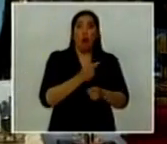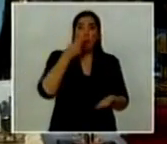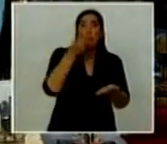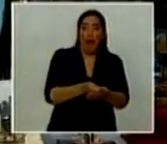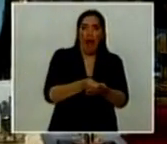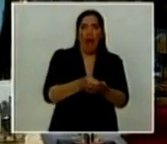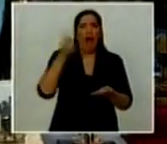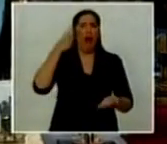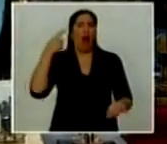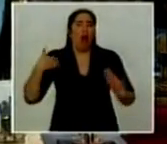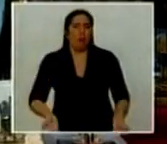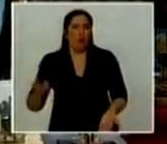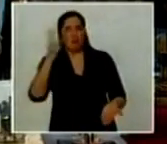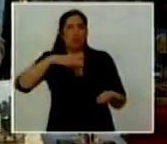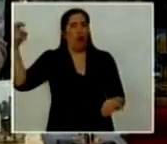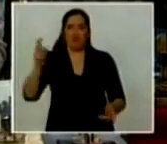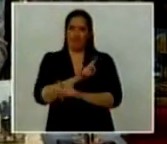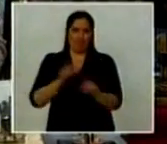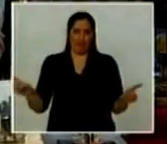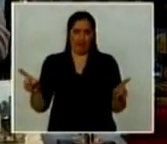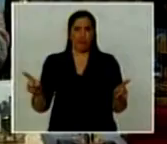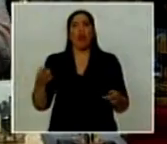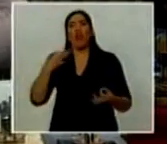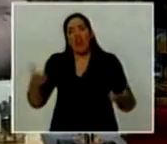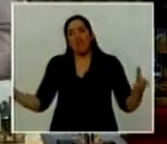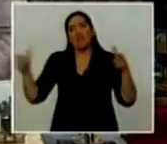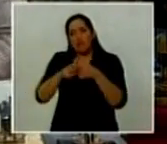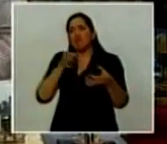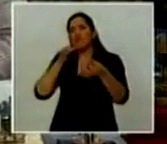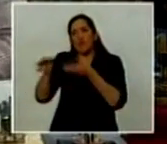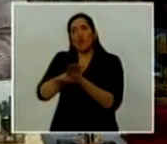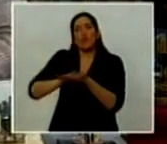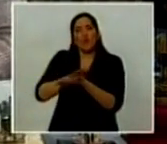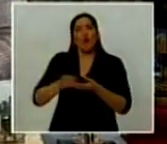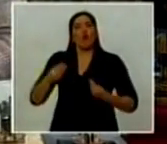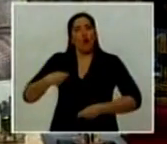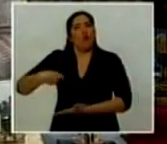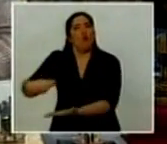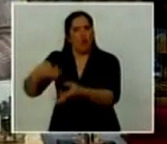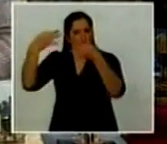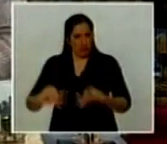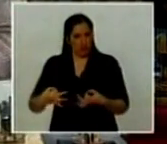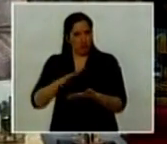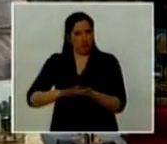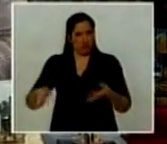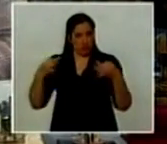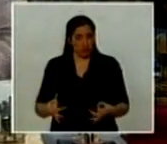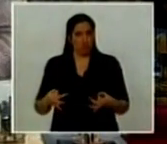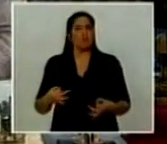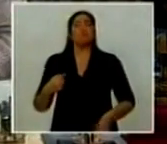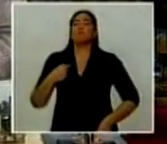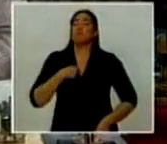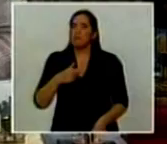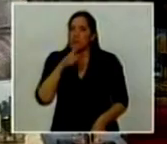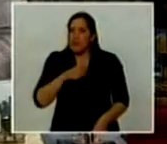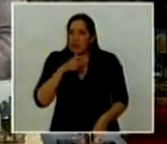siempre en una negociación entre acreedores y deudores y también lo que a me parece tal vez la clave